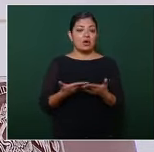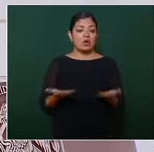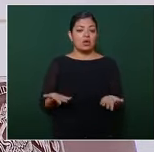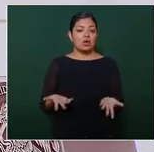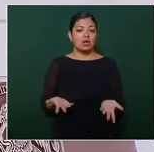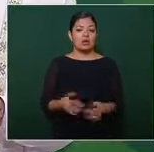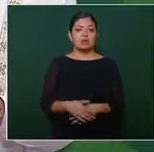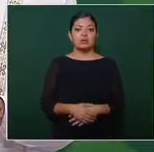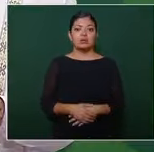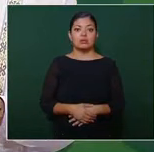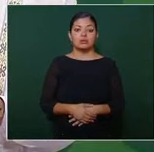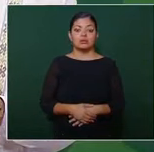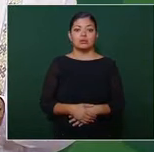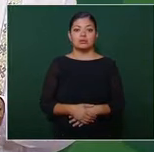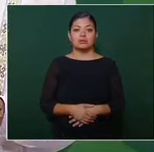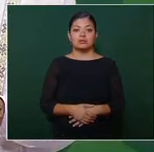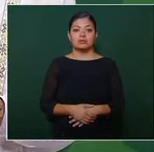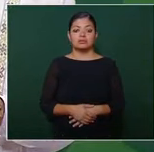está